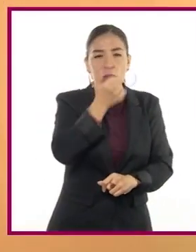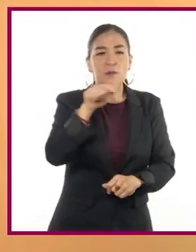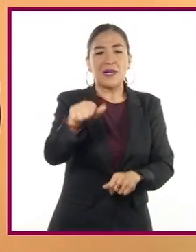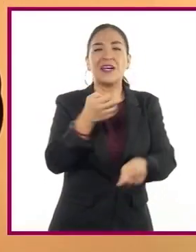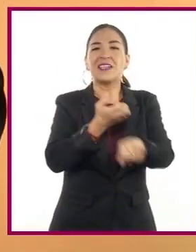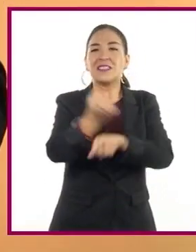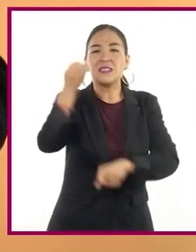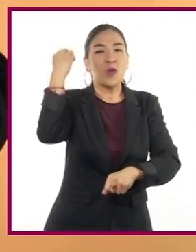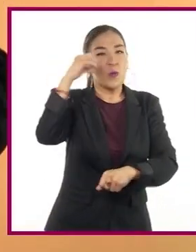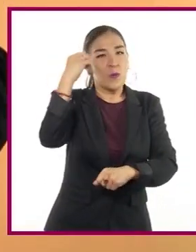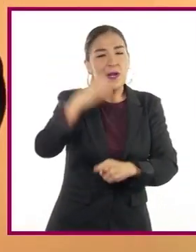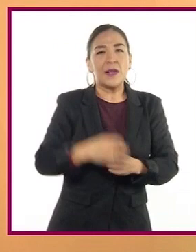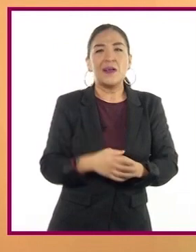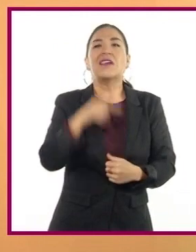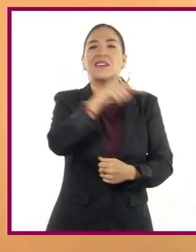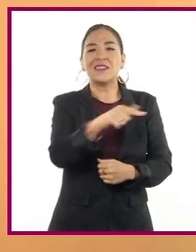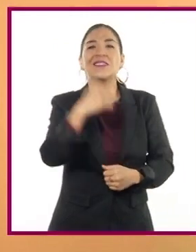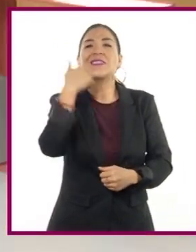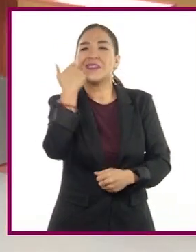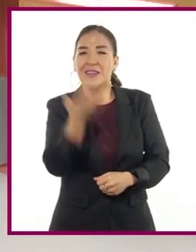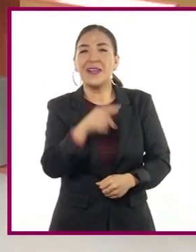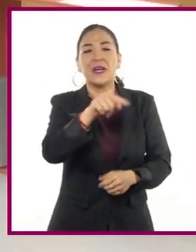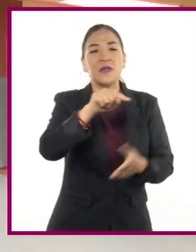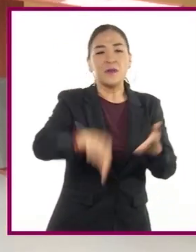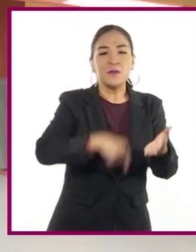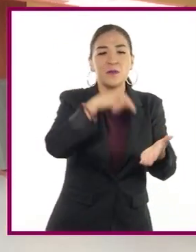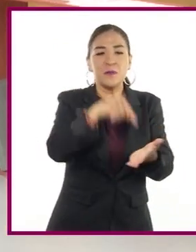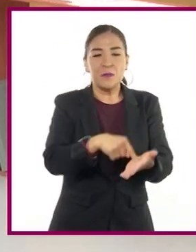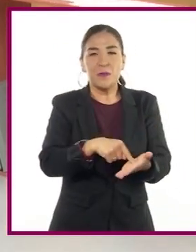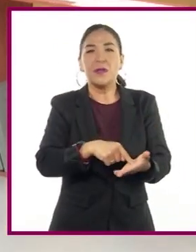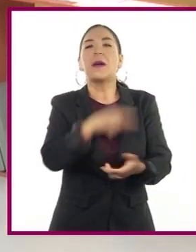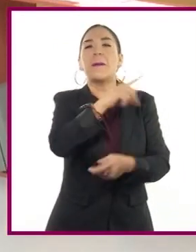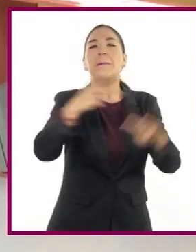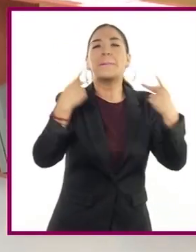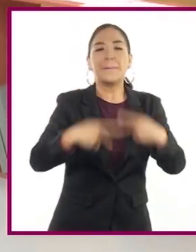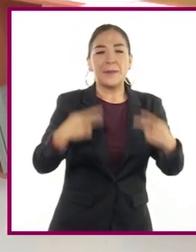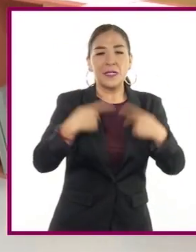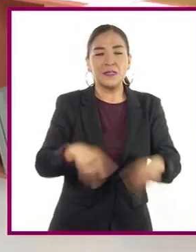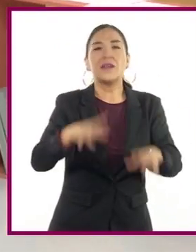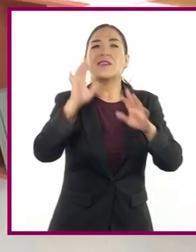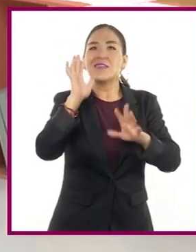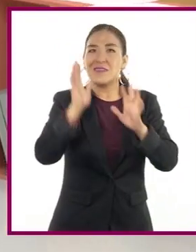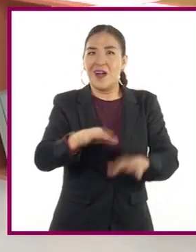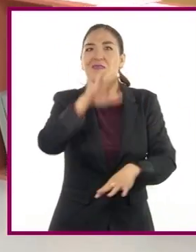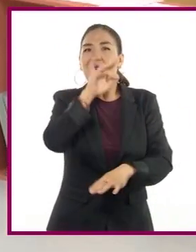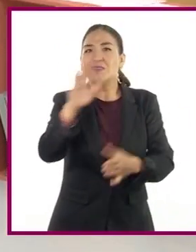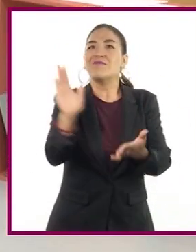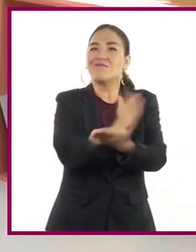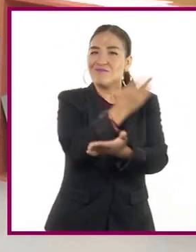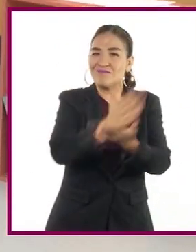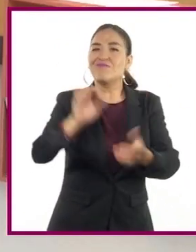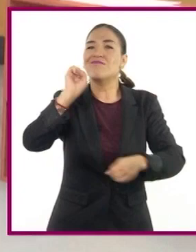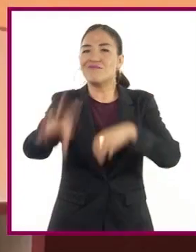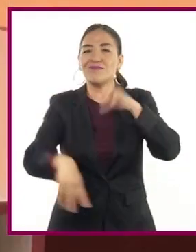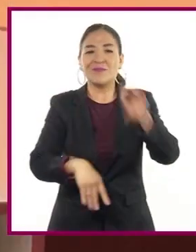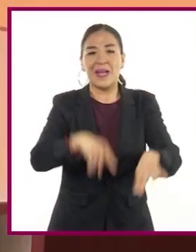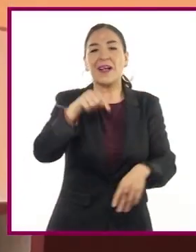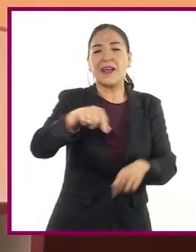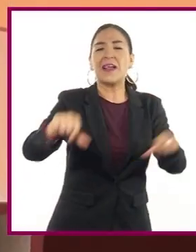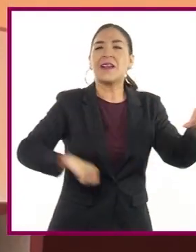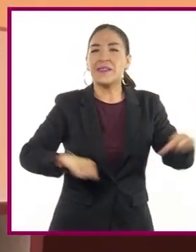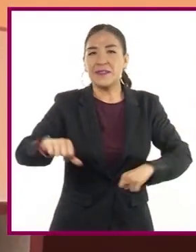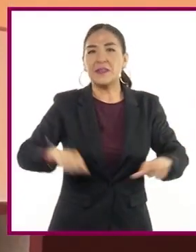estado de Oaxaca que le gustaría que en su comunidad la gente se pare la basura, pues es una actividad